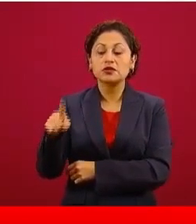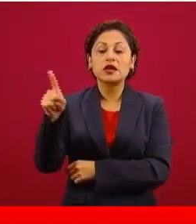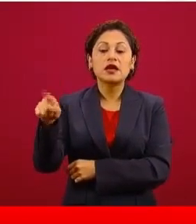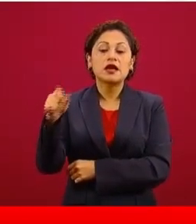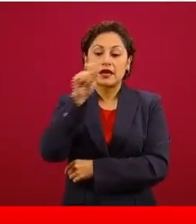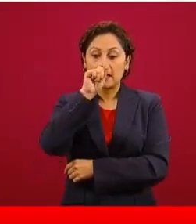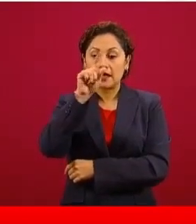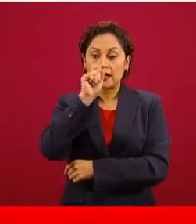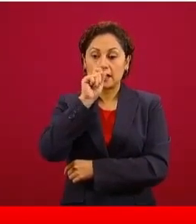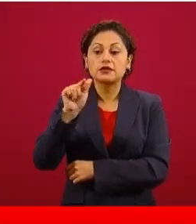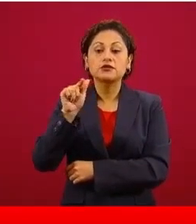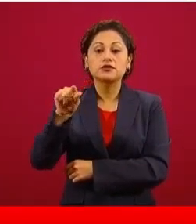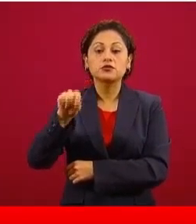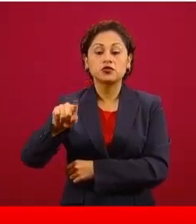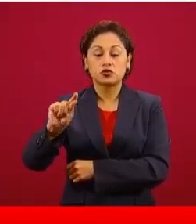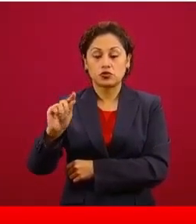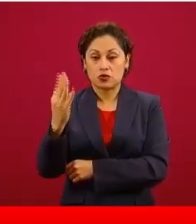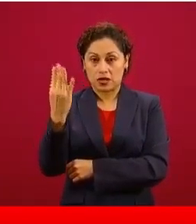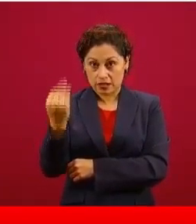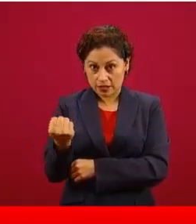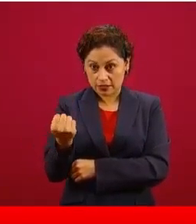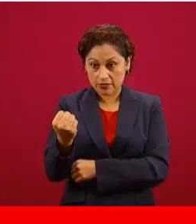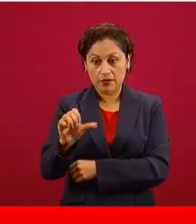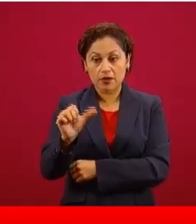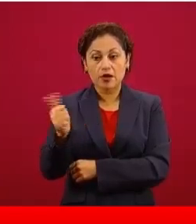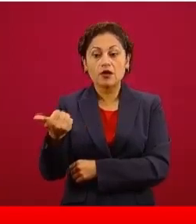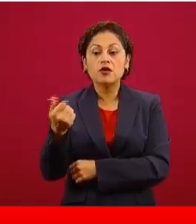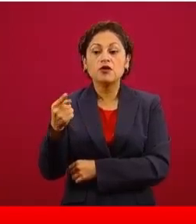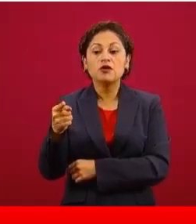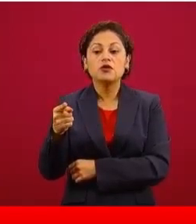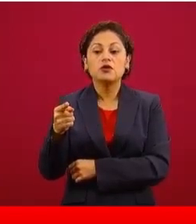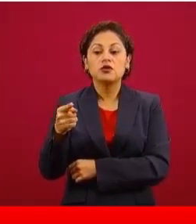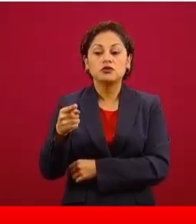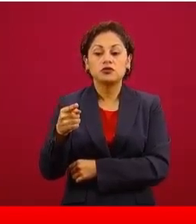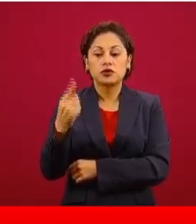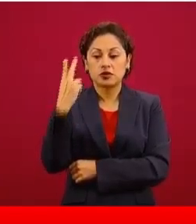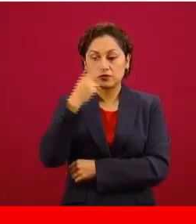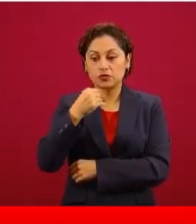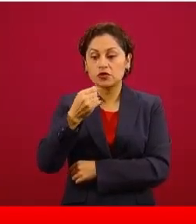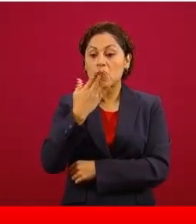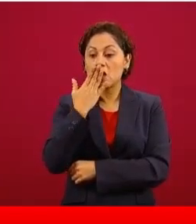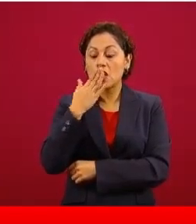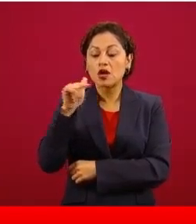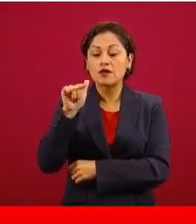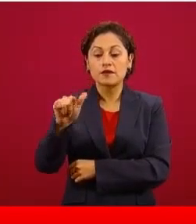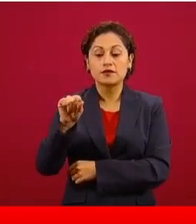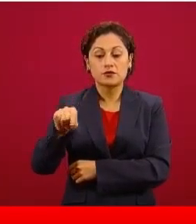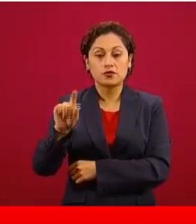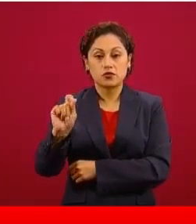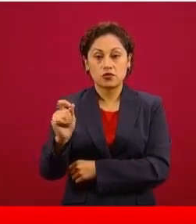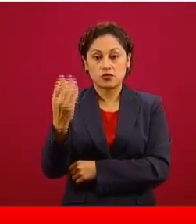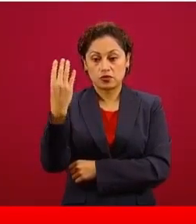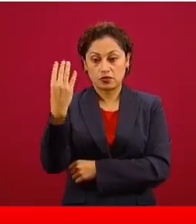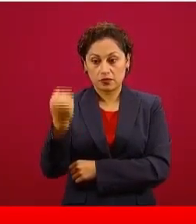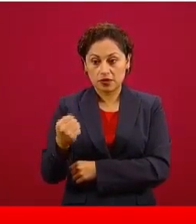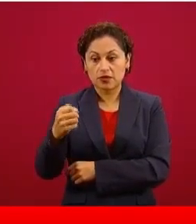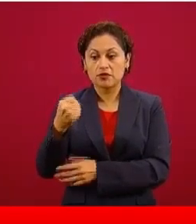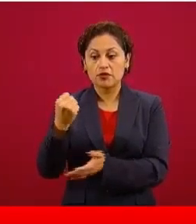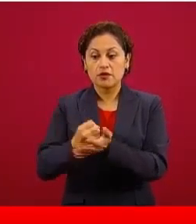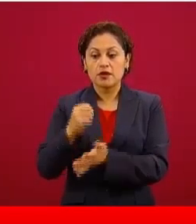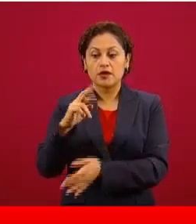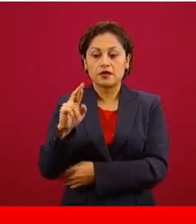17 pesos con 49 centavos. Y en Hermosillo, Sonora, Real Fuel, 17 pesos